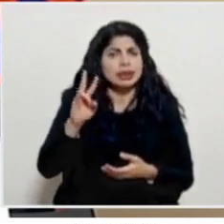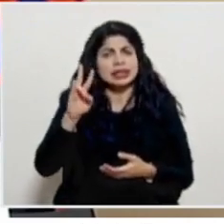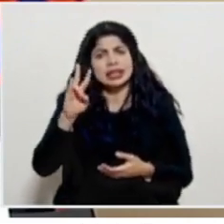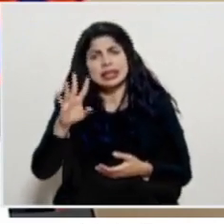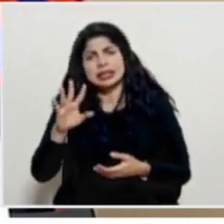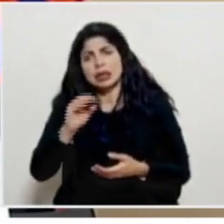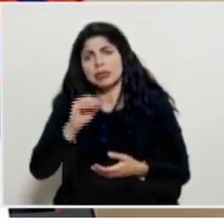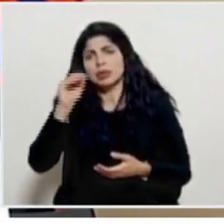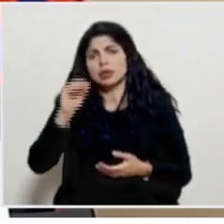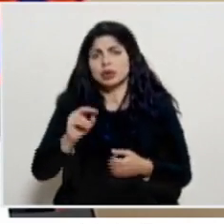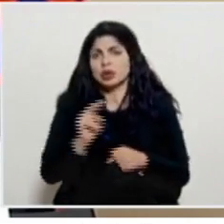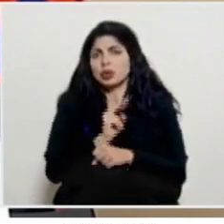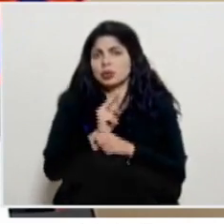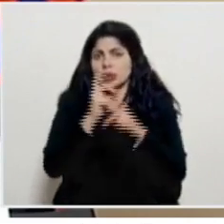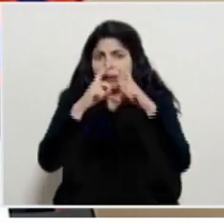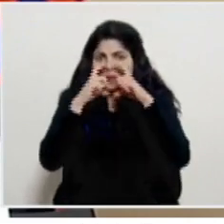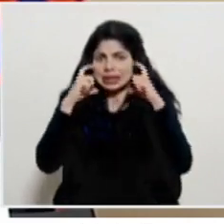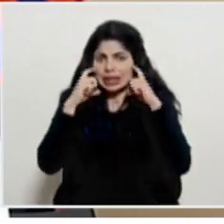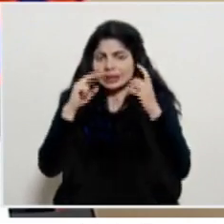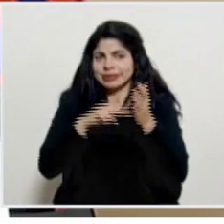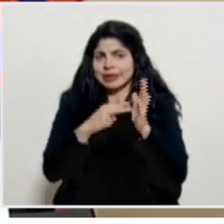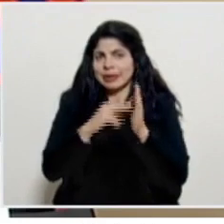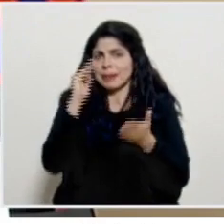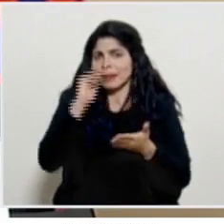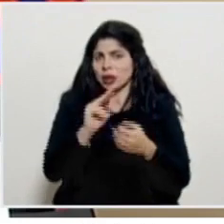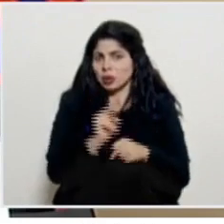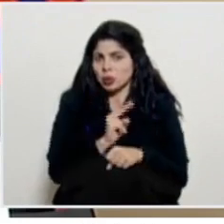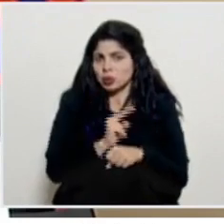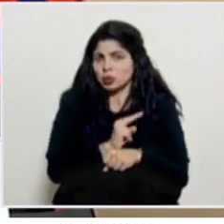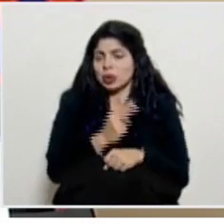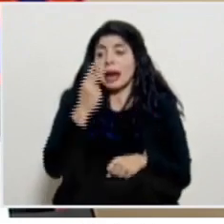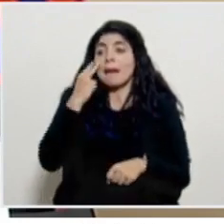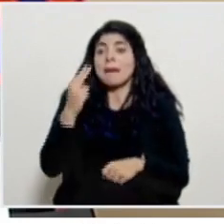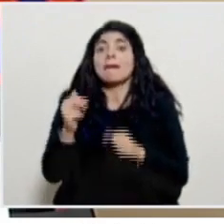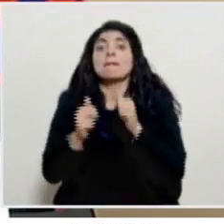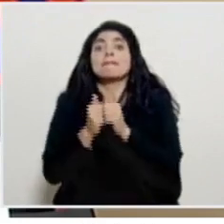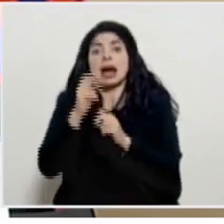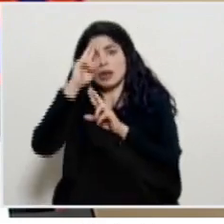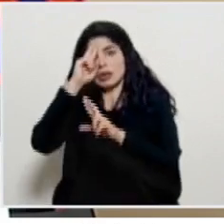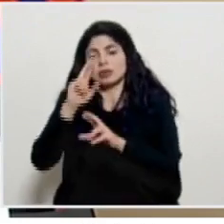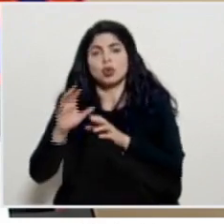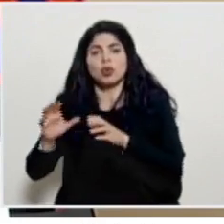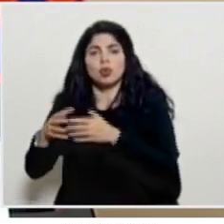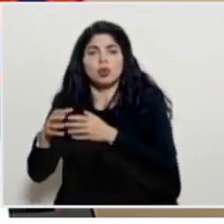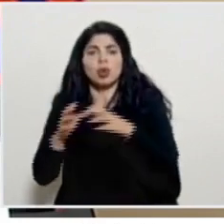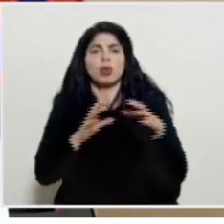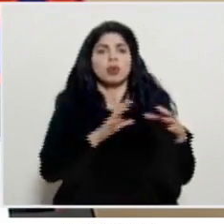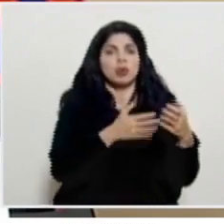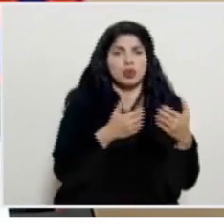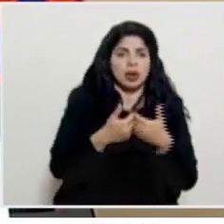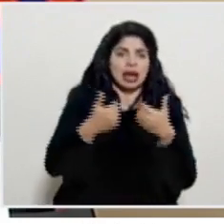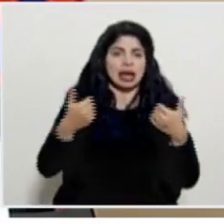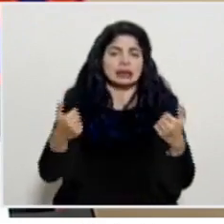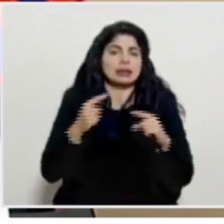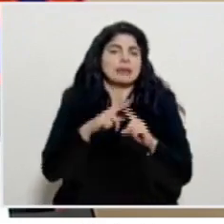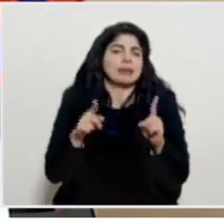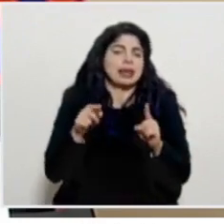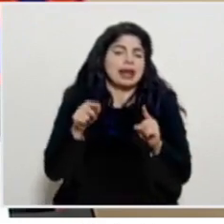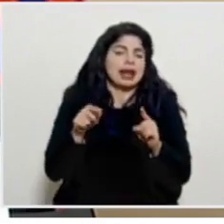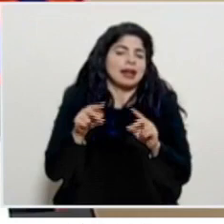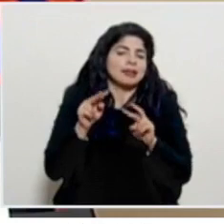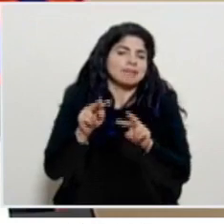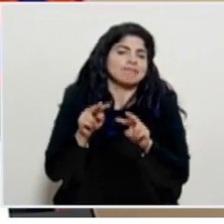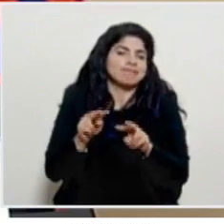un 75% en uso de mascarillas si se observó más cumplimiento de burbujas sociales aunque realmente la observación ahí